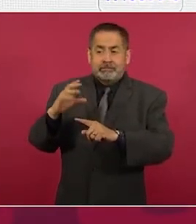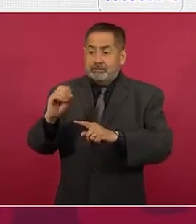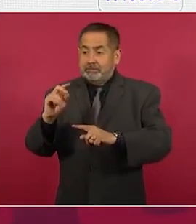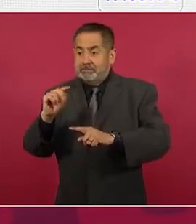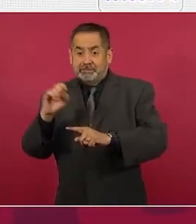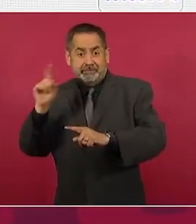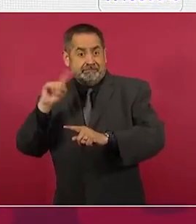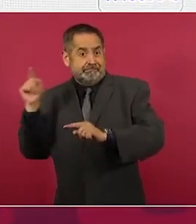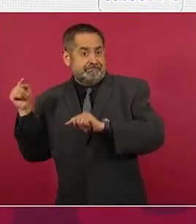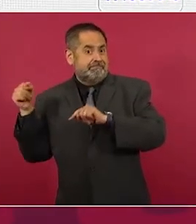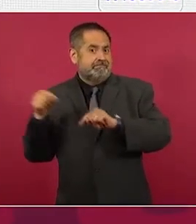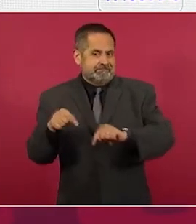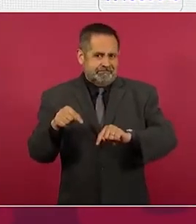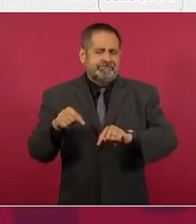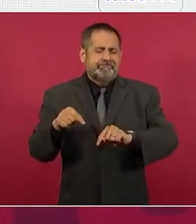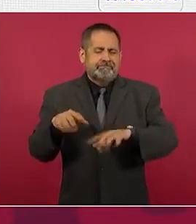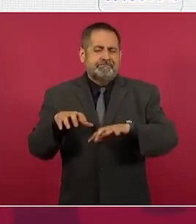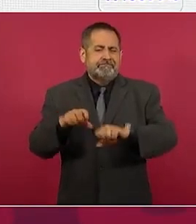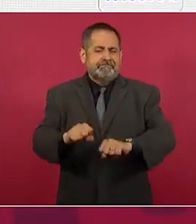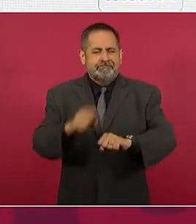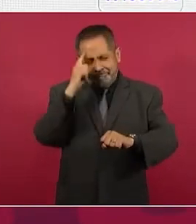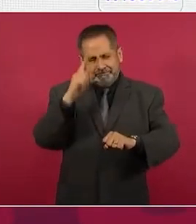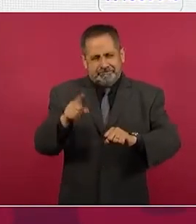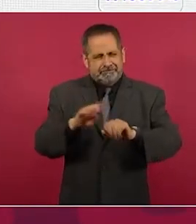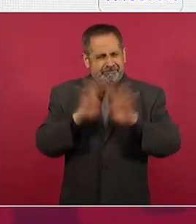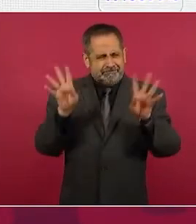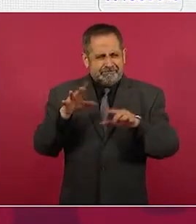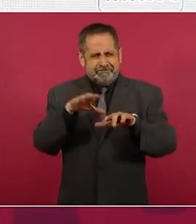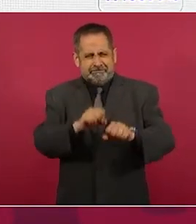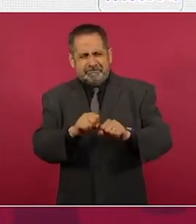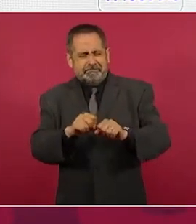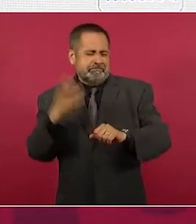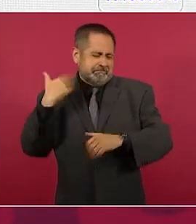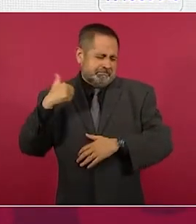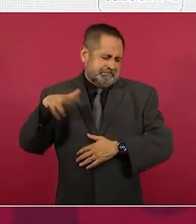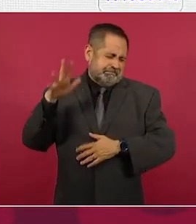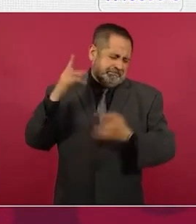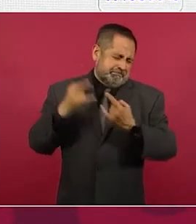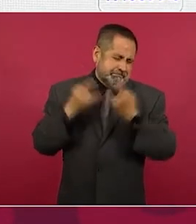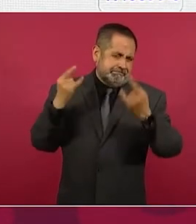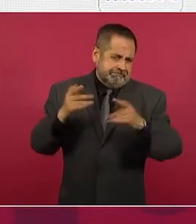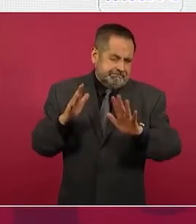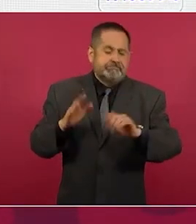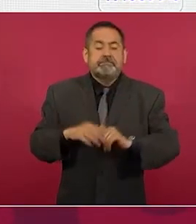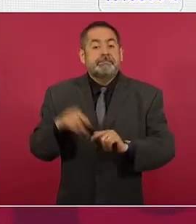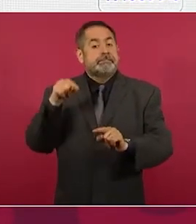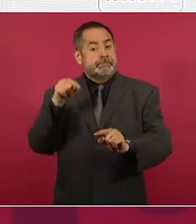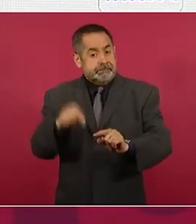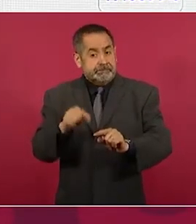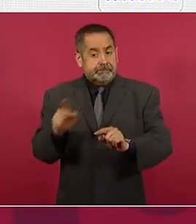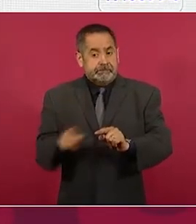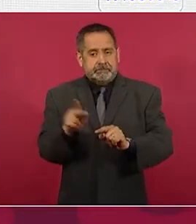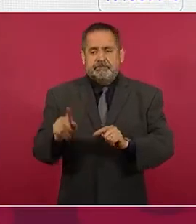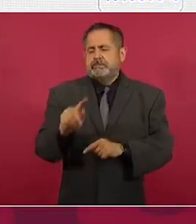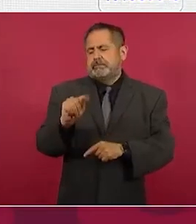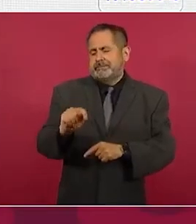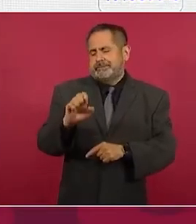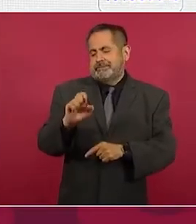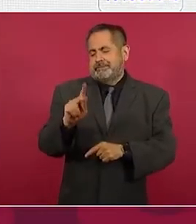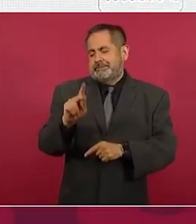a Cuauhtémoc, un pueblo